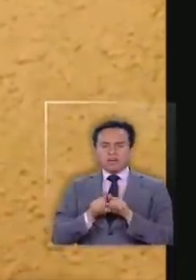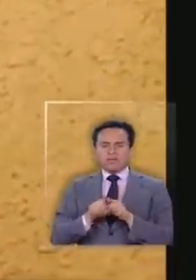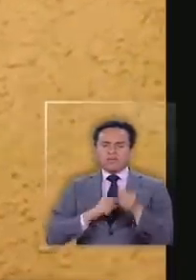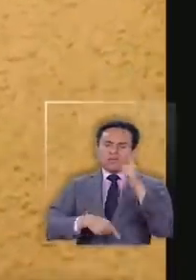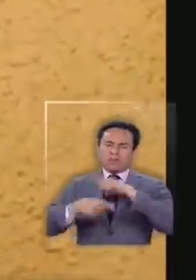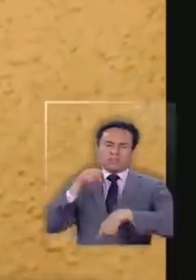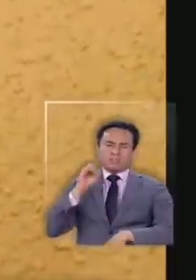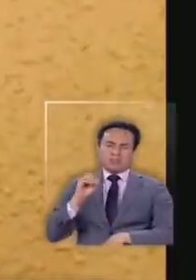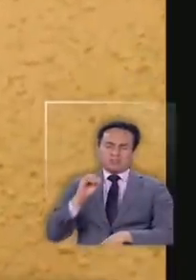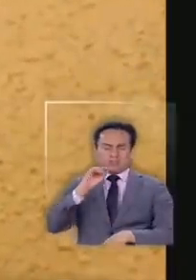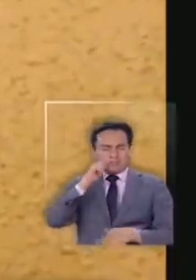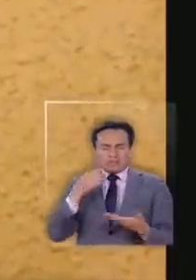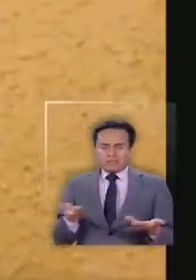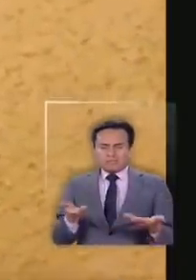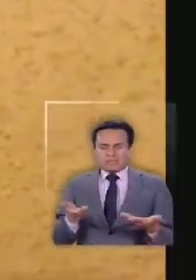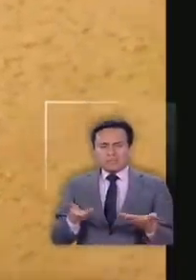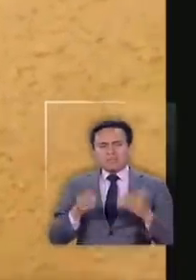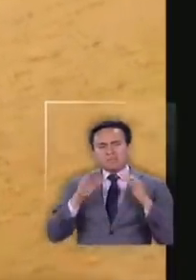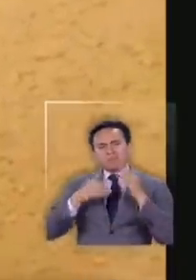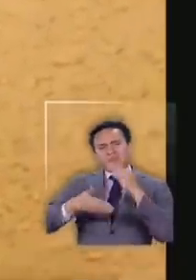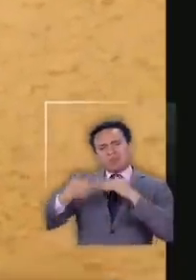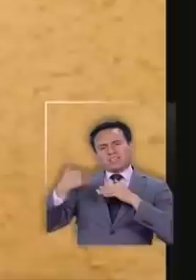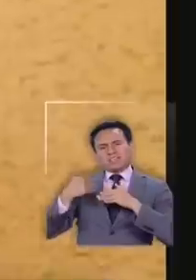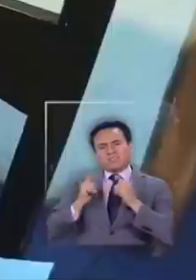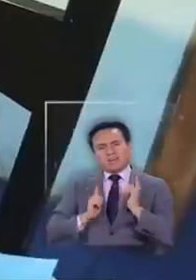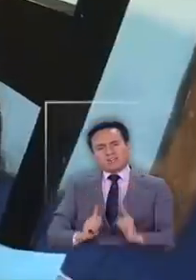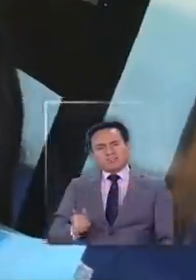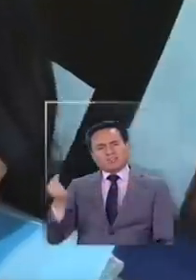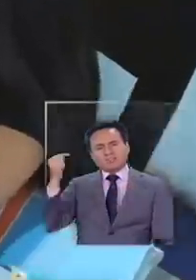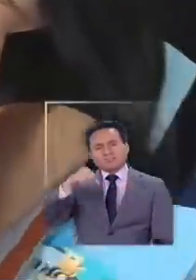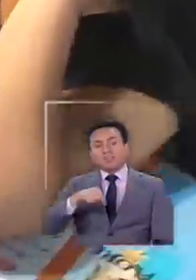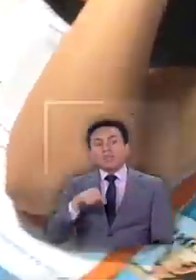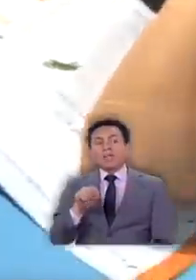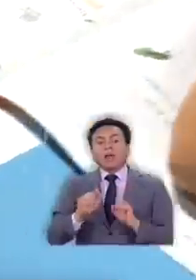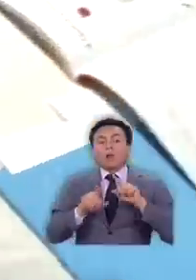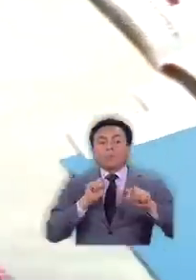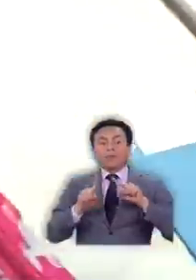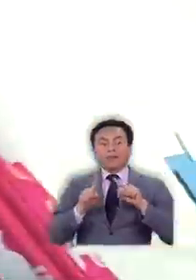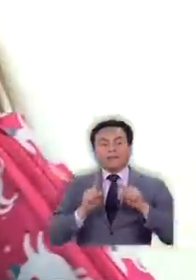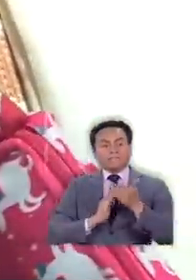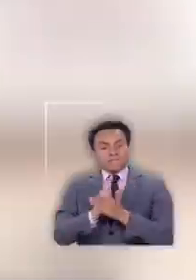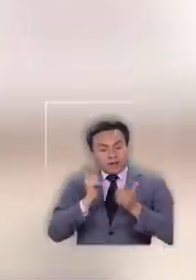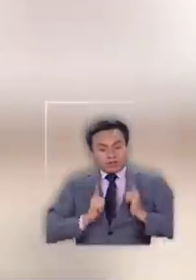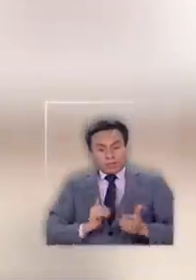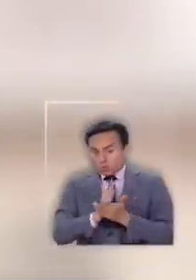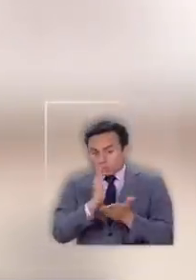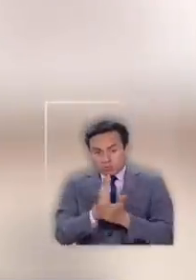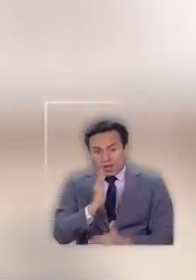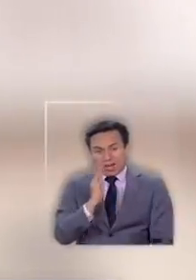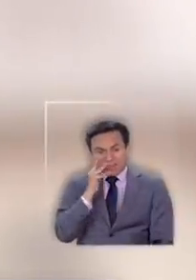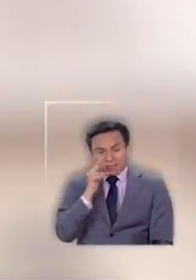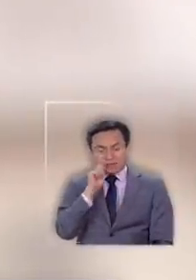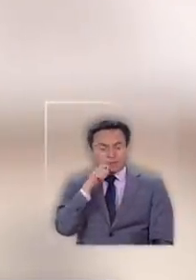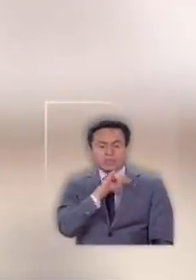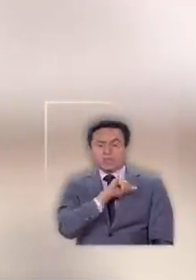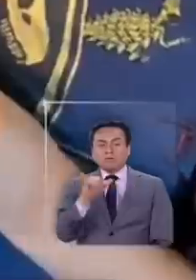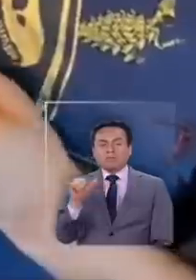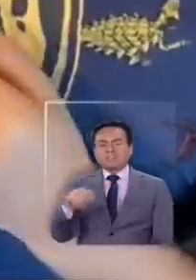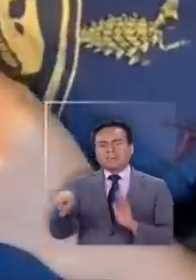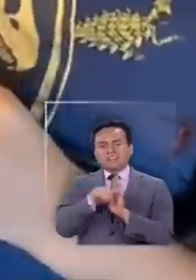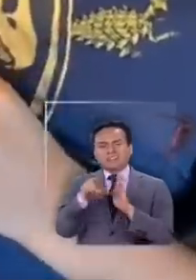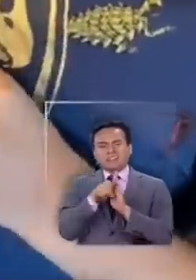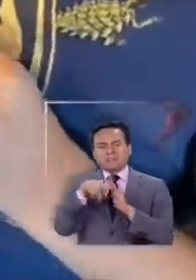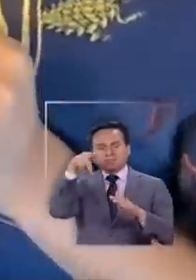cero a la vuelta de estas vacaciones. Argumentan que comenzar las vacaciones en esa fecha conllevará una